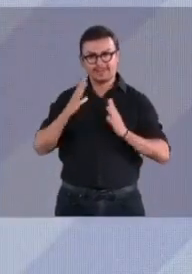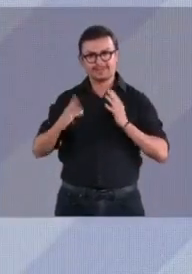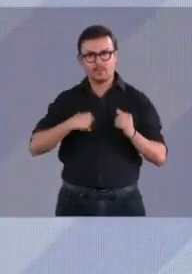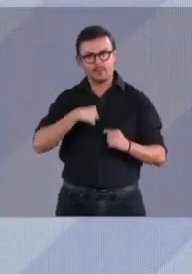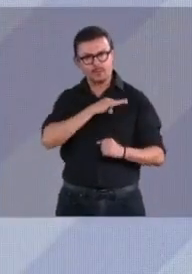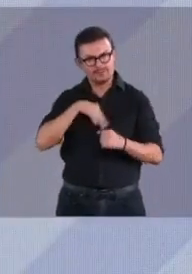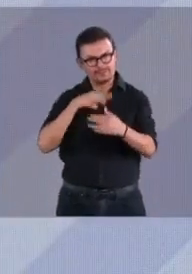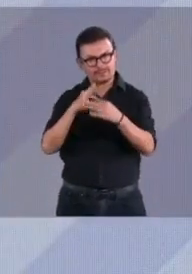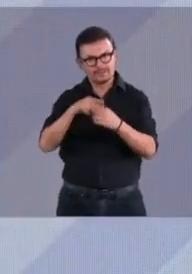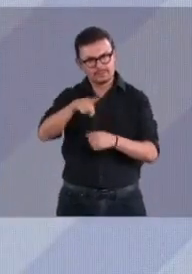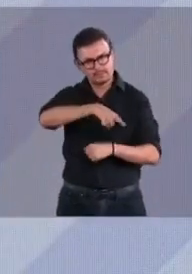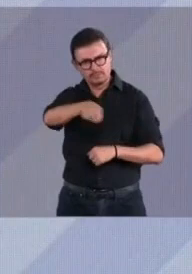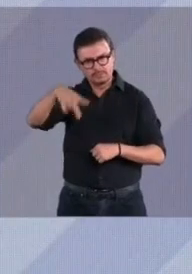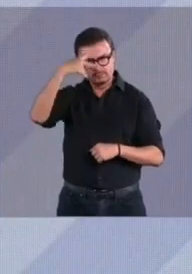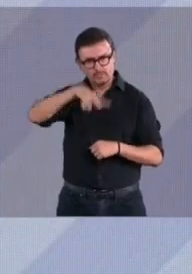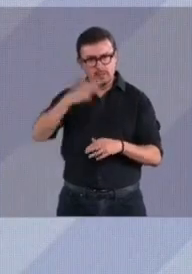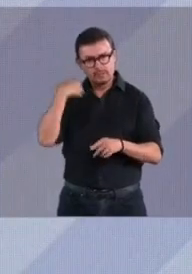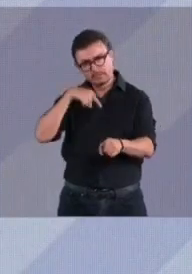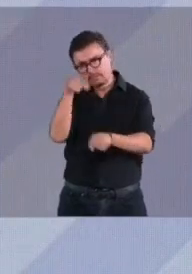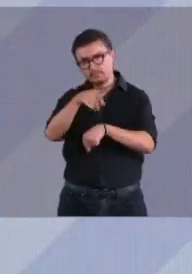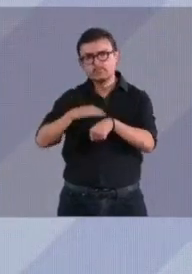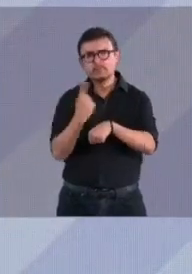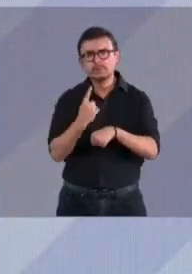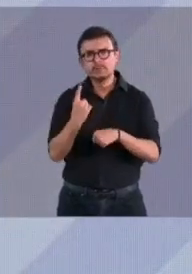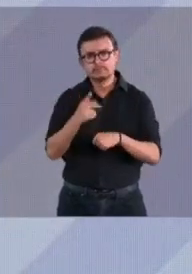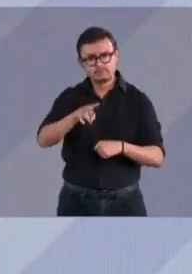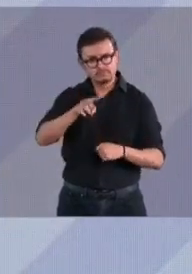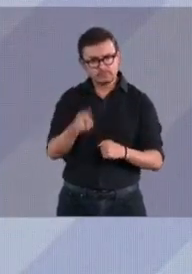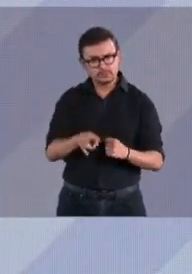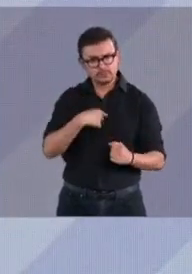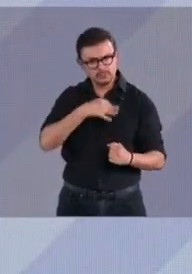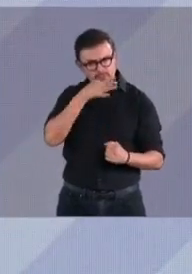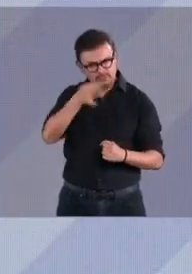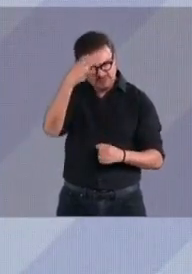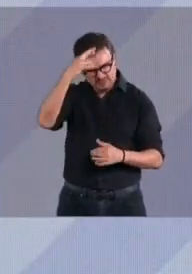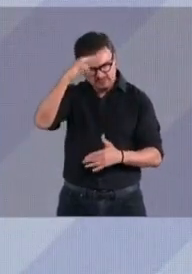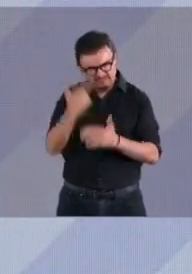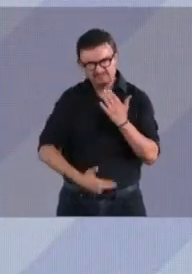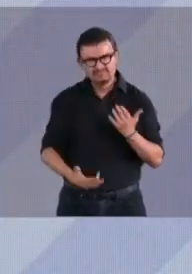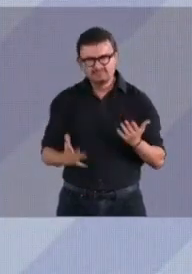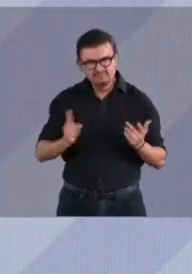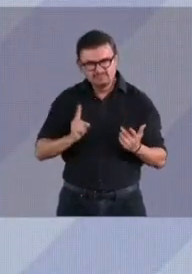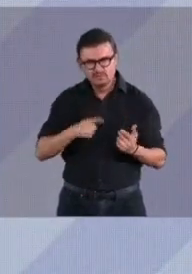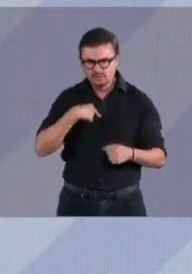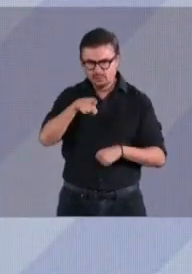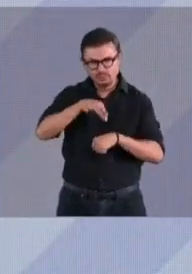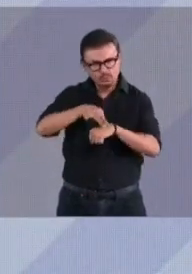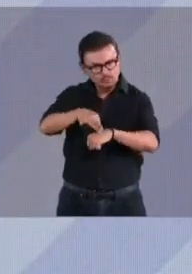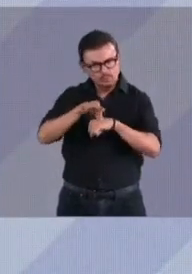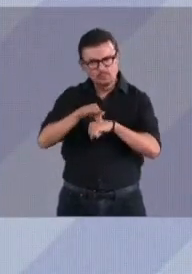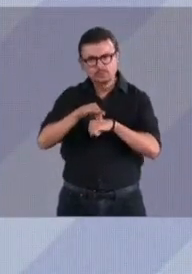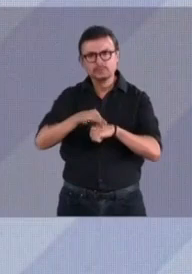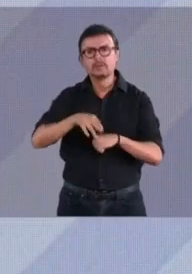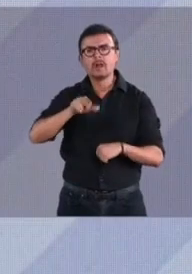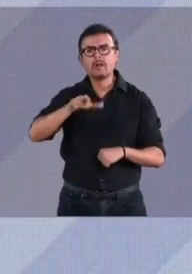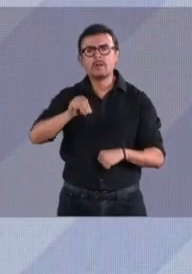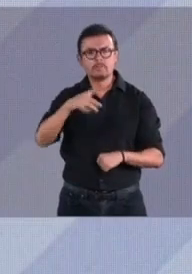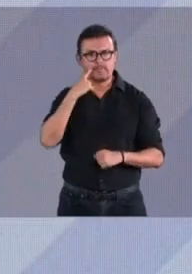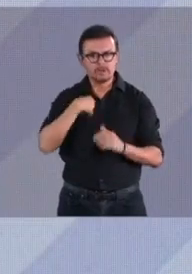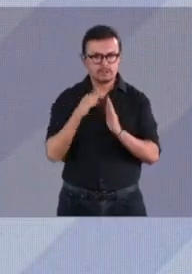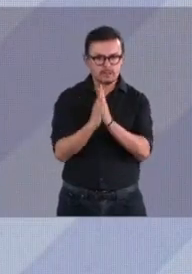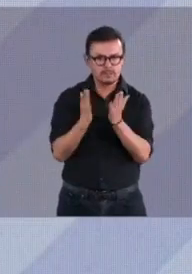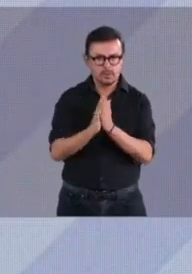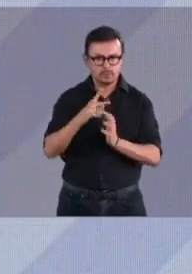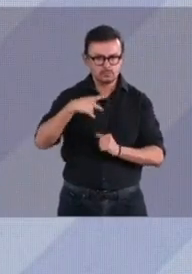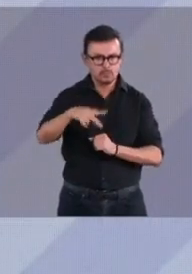Esto no es un apodo ni un insulto, sino es una descripción de hechos. En el libro de Anabel Hernández, una